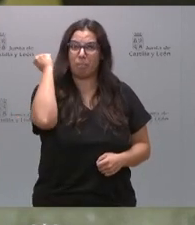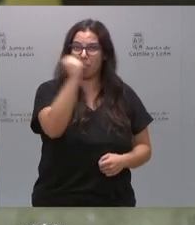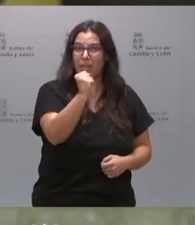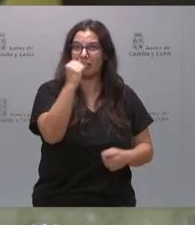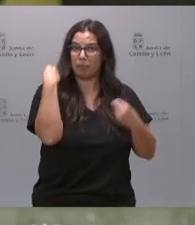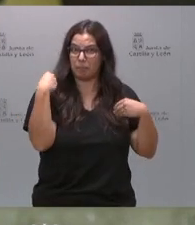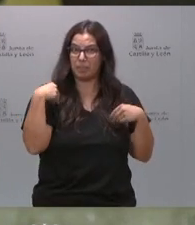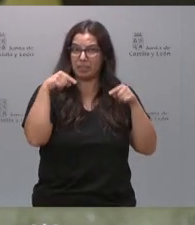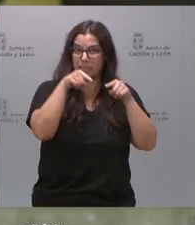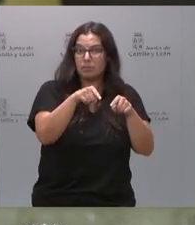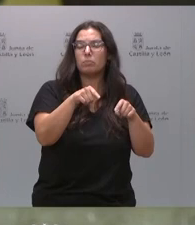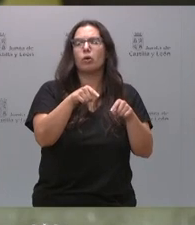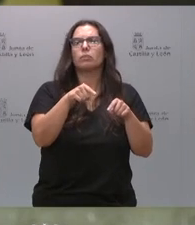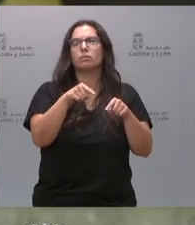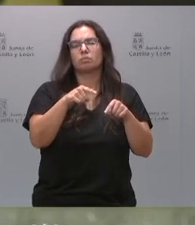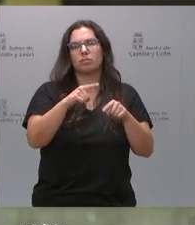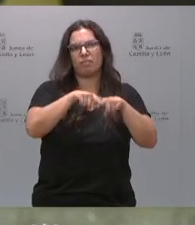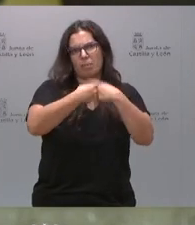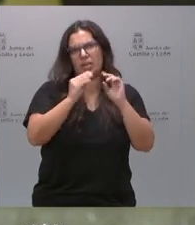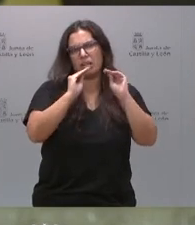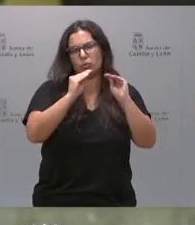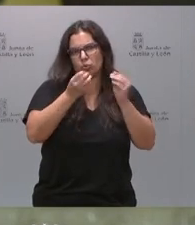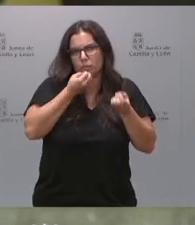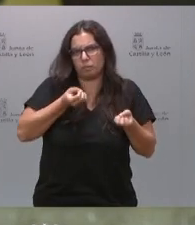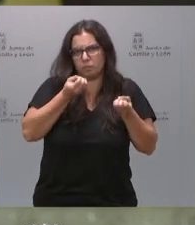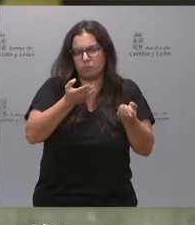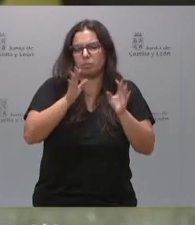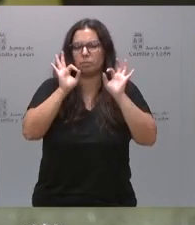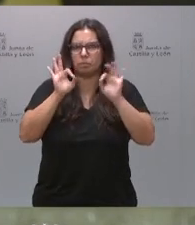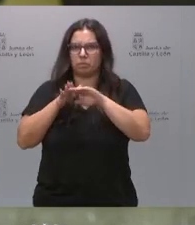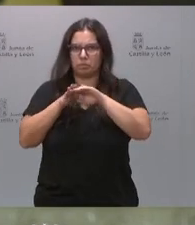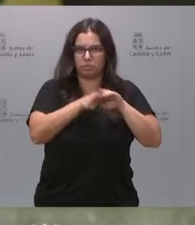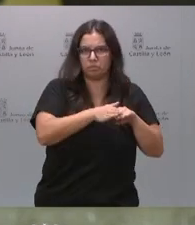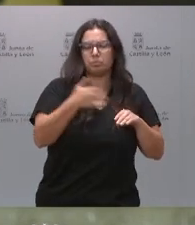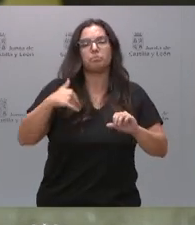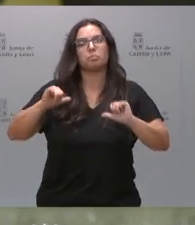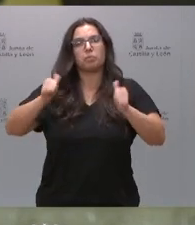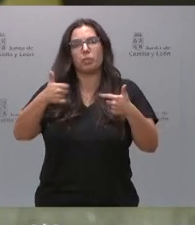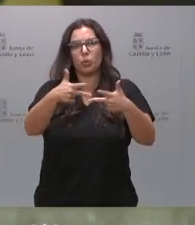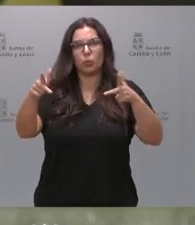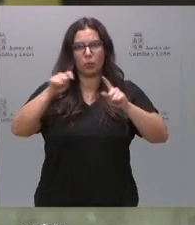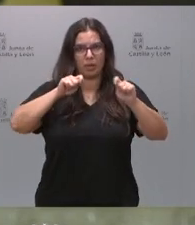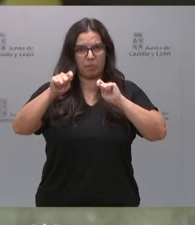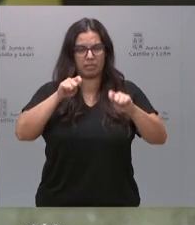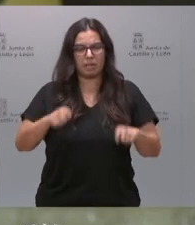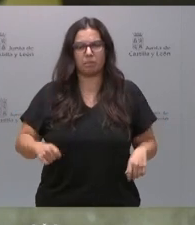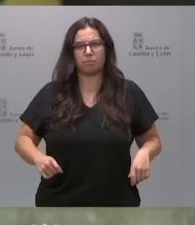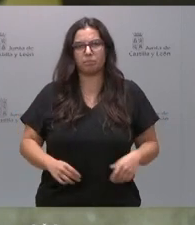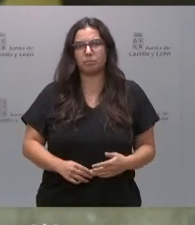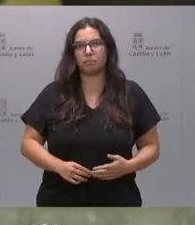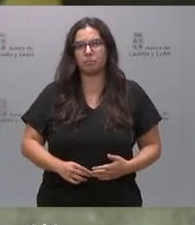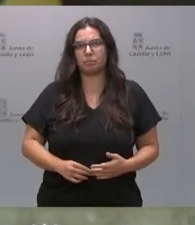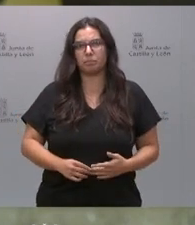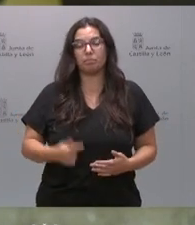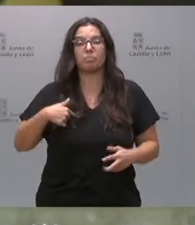de la mujer asesinada. Dicho esto, ya comenzando la rueda de prensa, espero